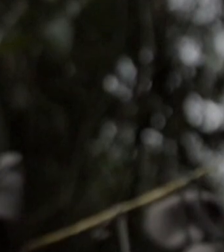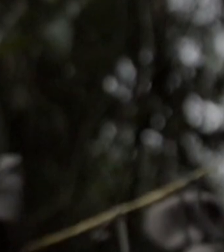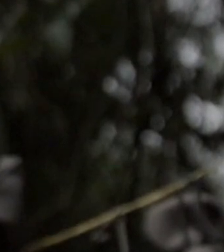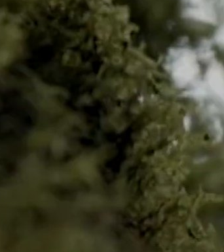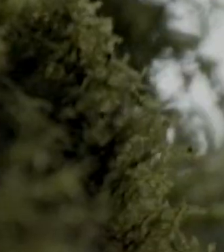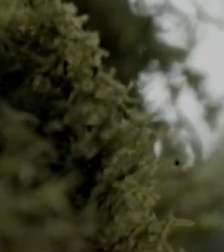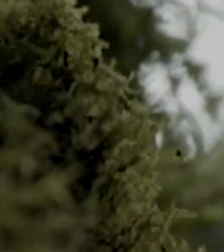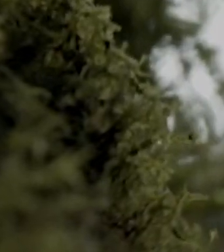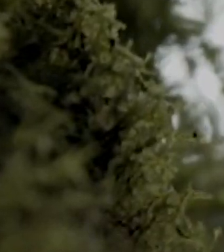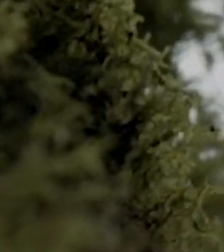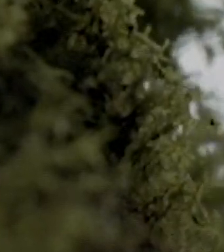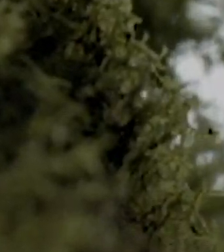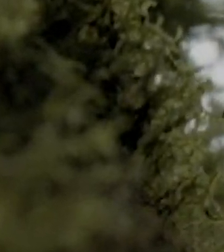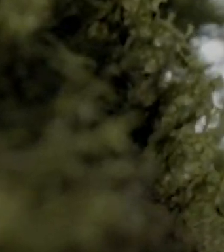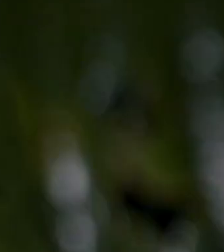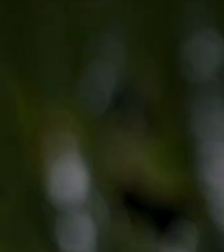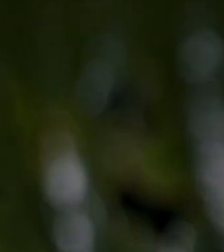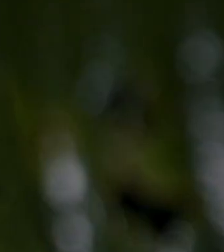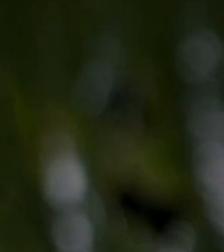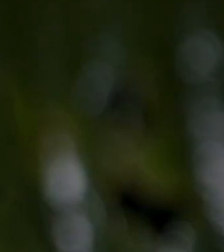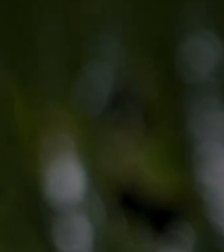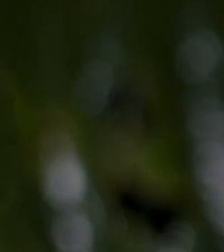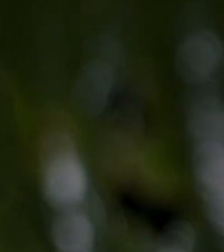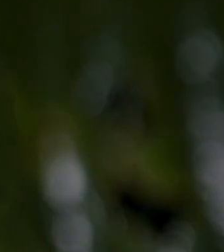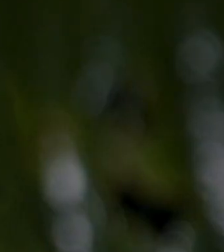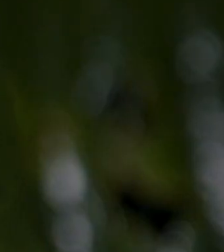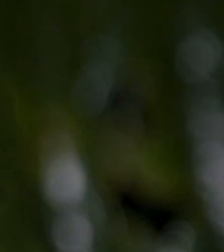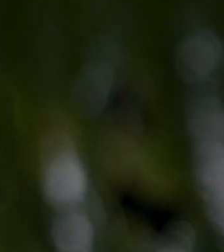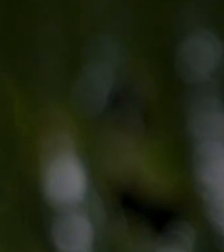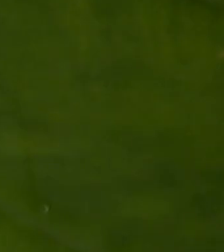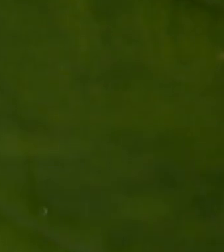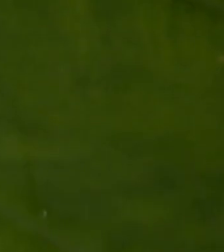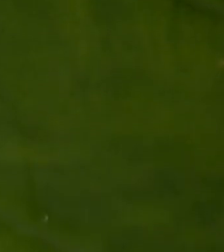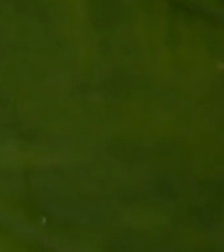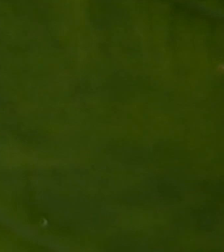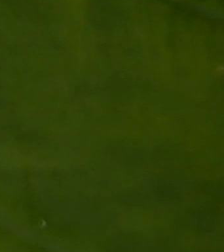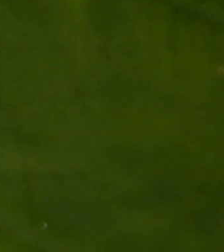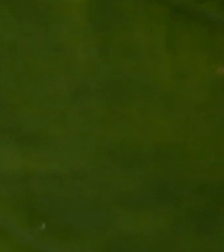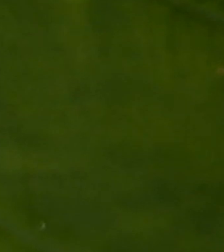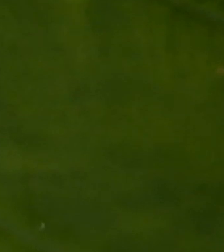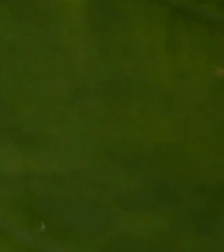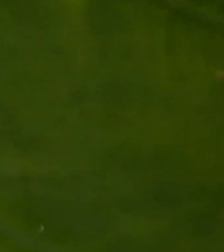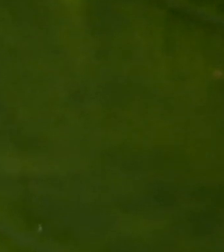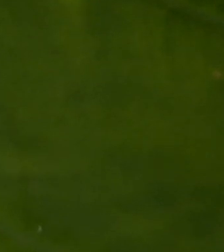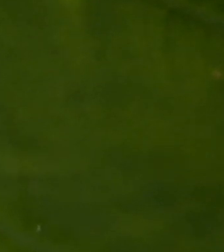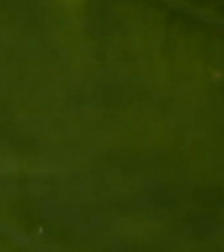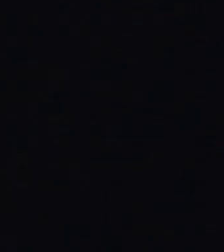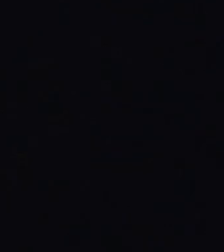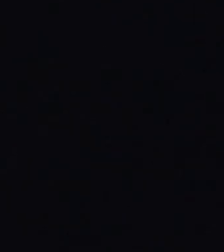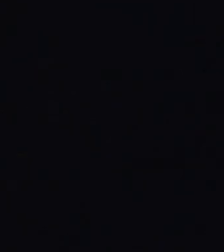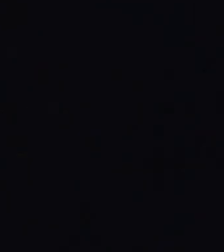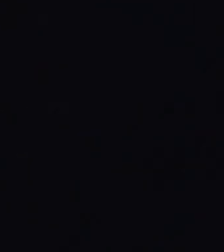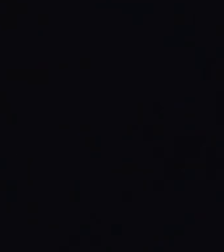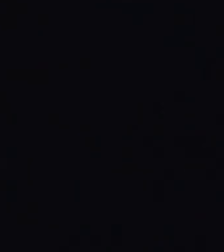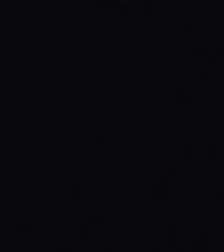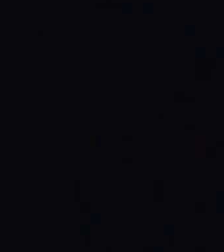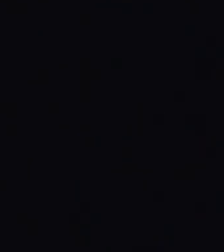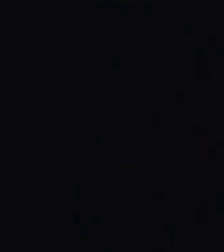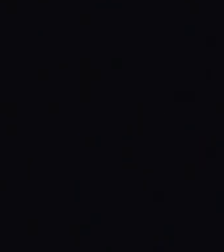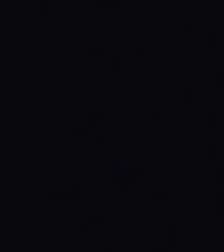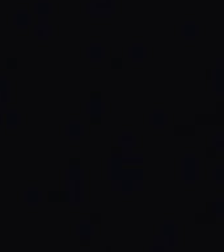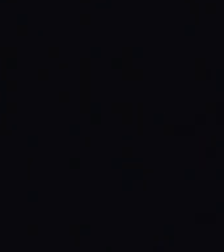científico un increíble corredor biológico entre los Andes y la Amazonia convertido en reserva